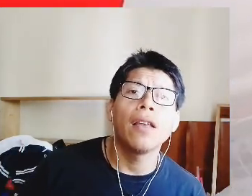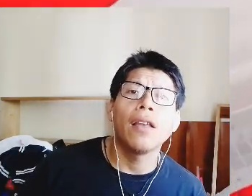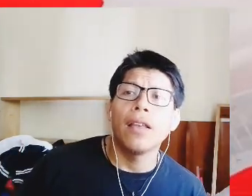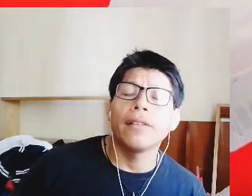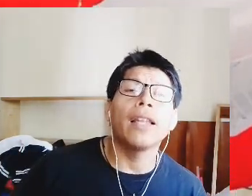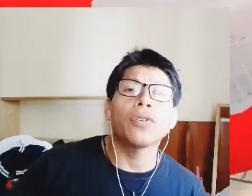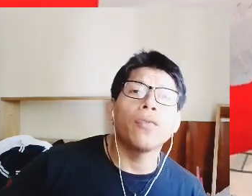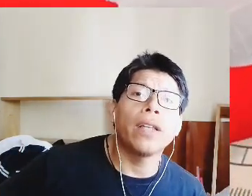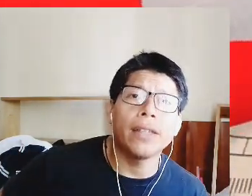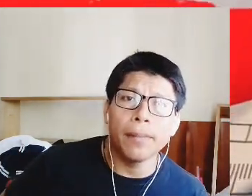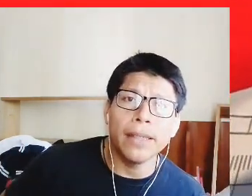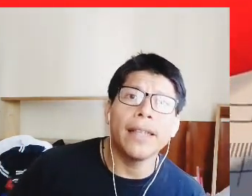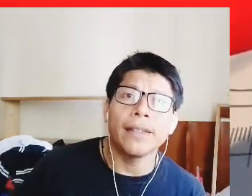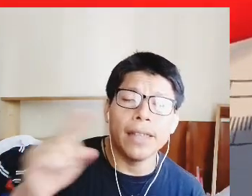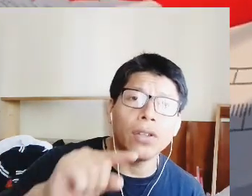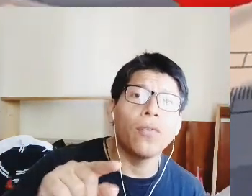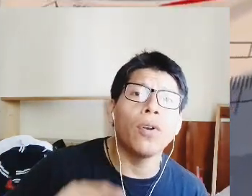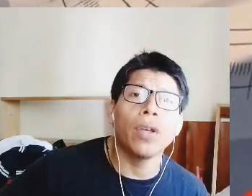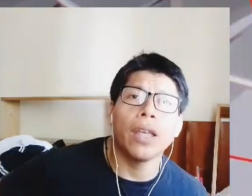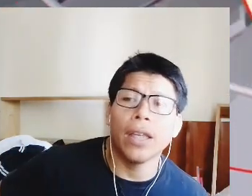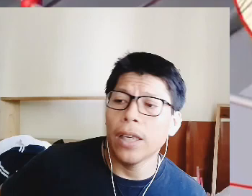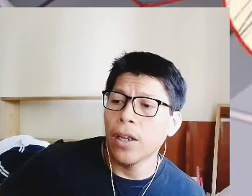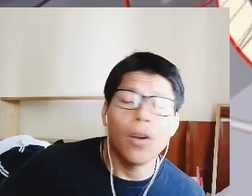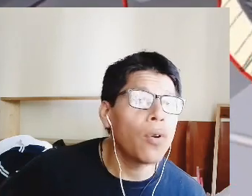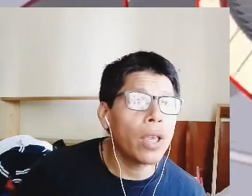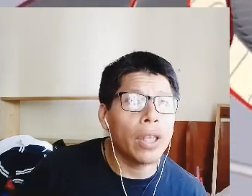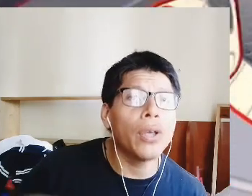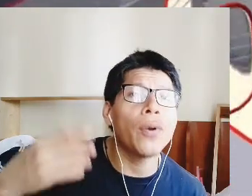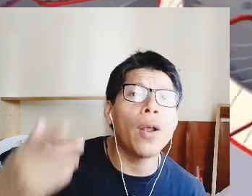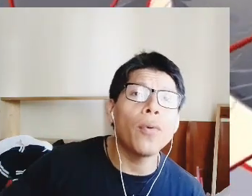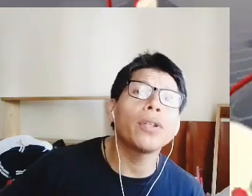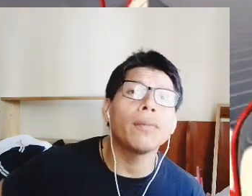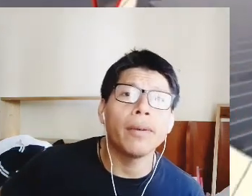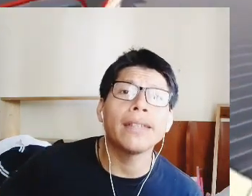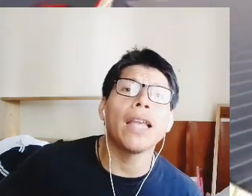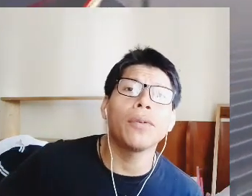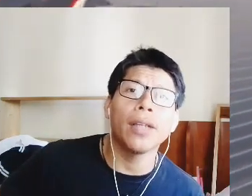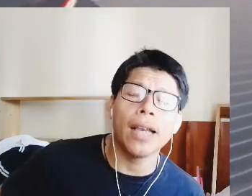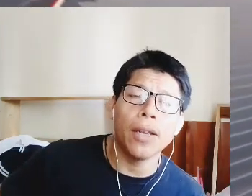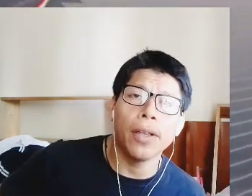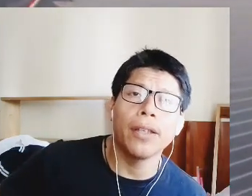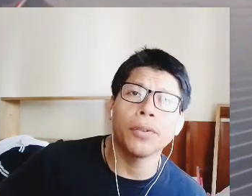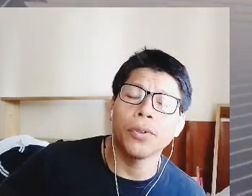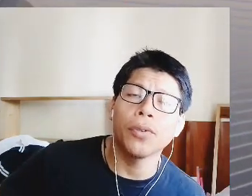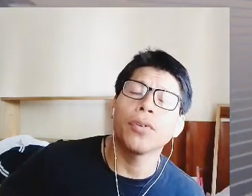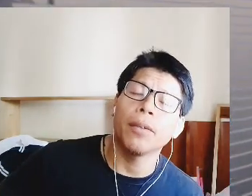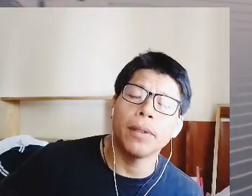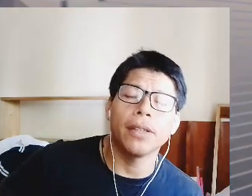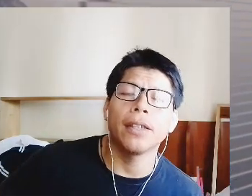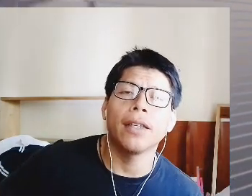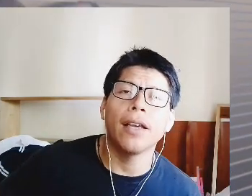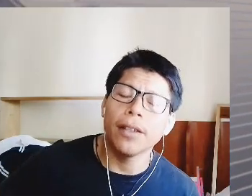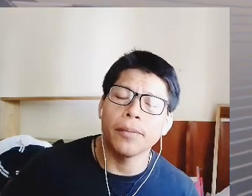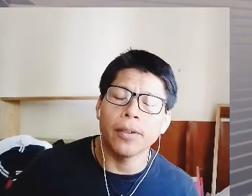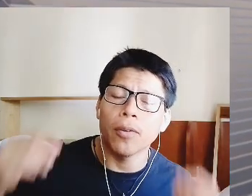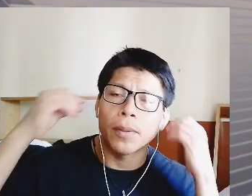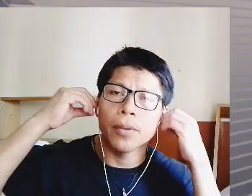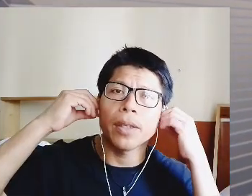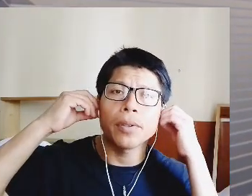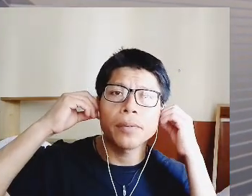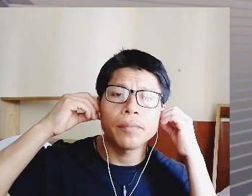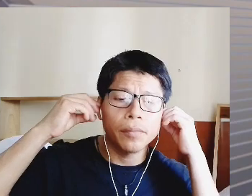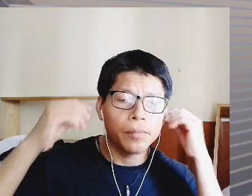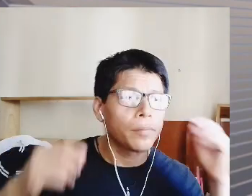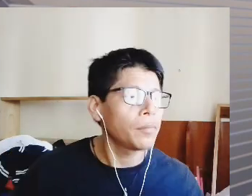de las conferencias mañaneras esto fue lo que lo que dijo la última vez en una acalorada discusión con el presidente Andrés Manuel